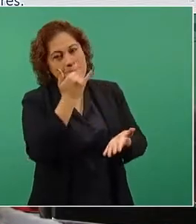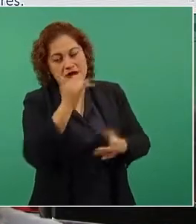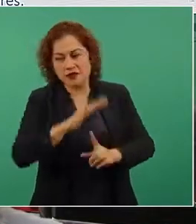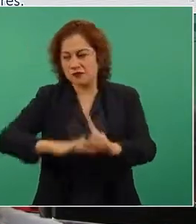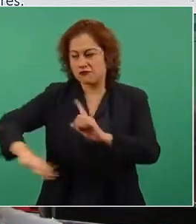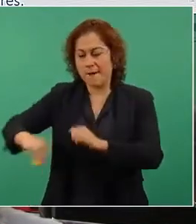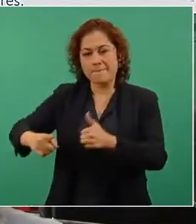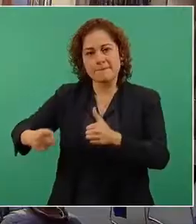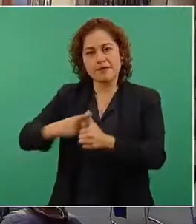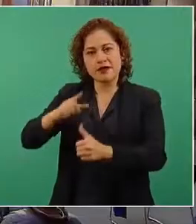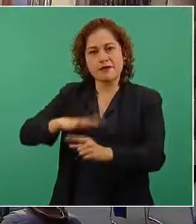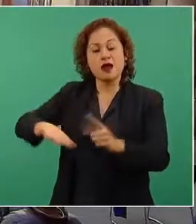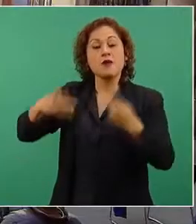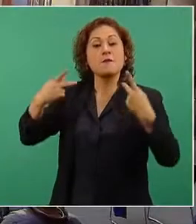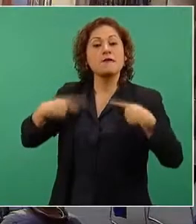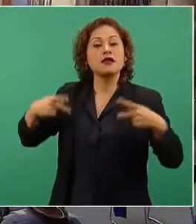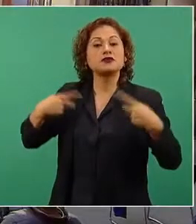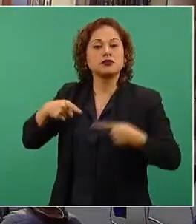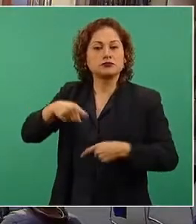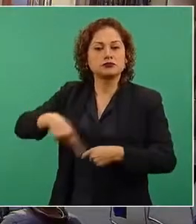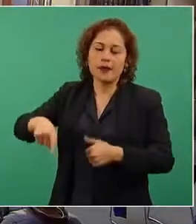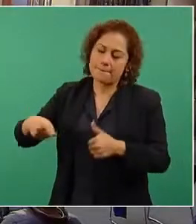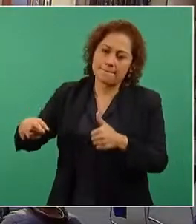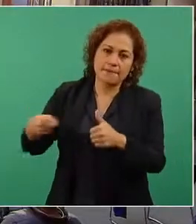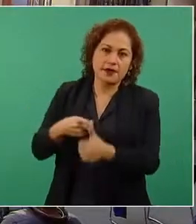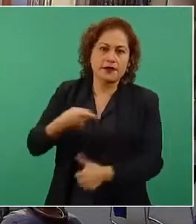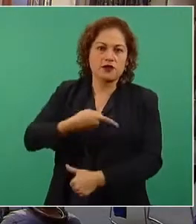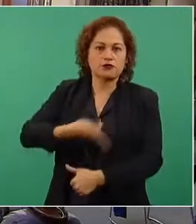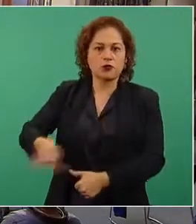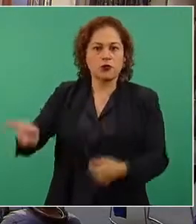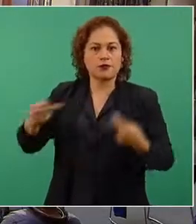pues el caso de los pobres. Gracias, presidente. Gracias. Gracias. Gracias.